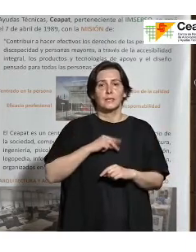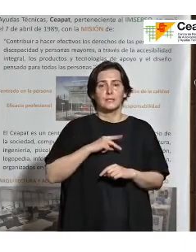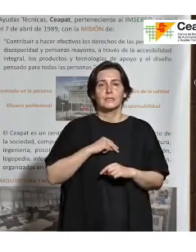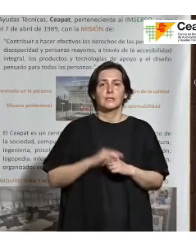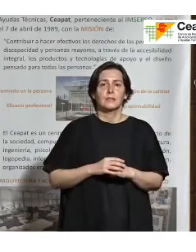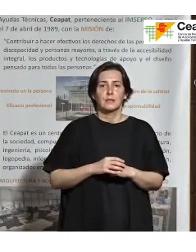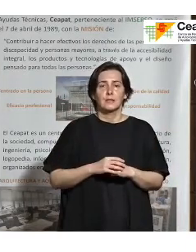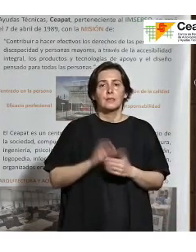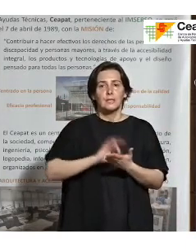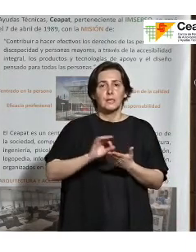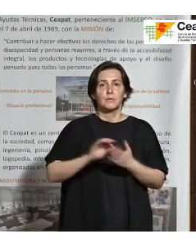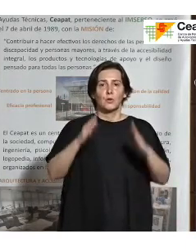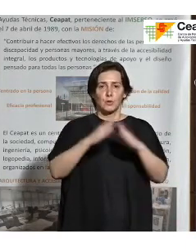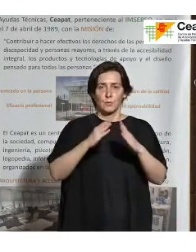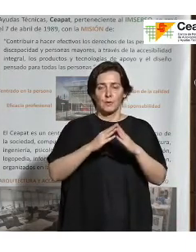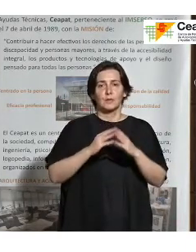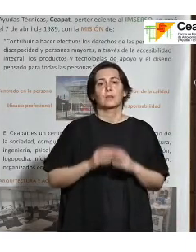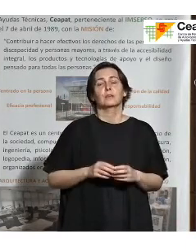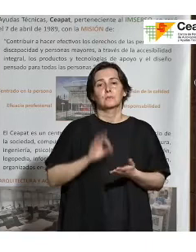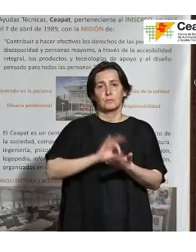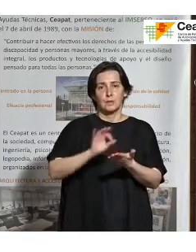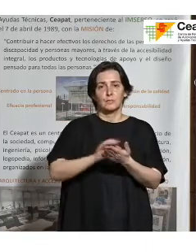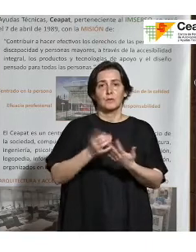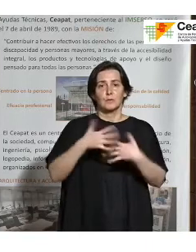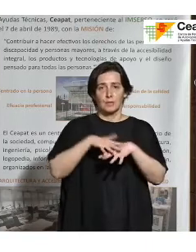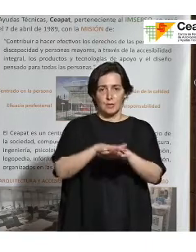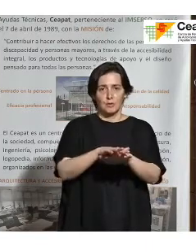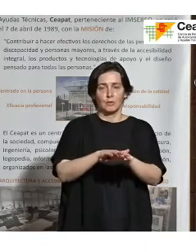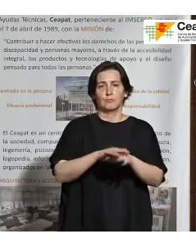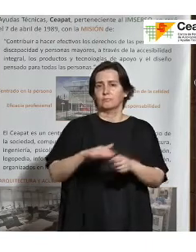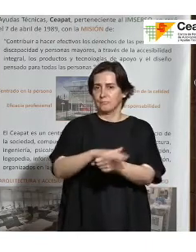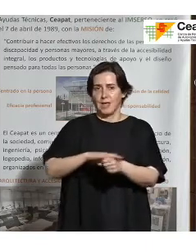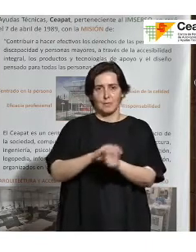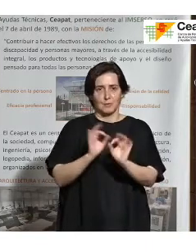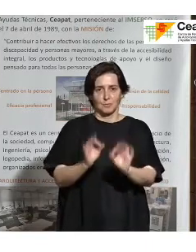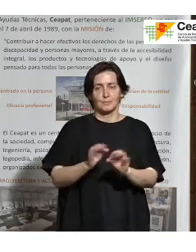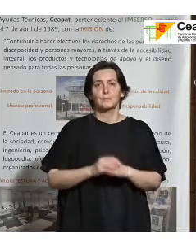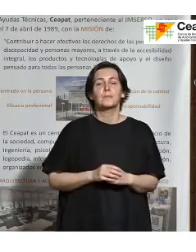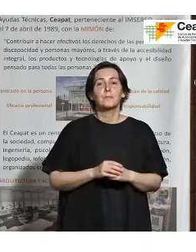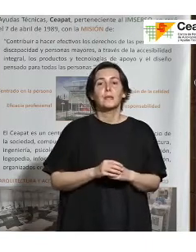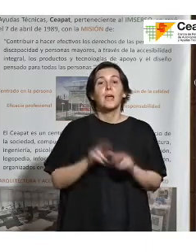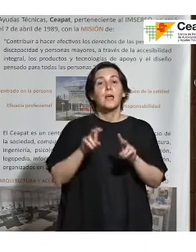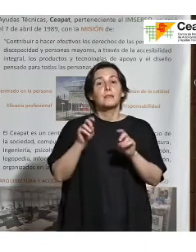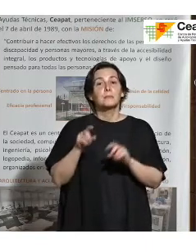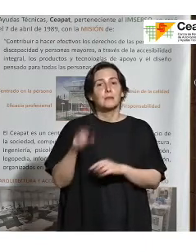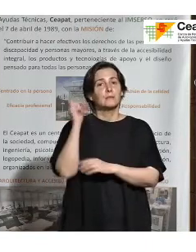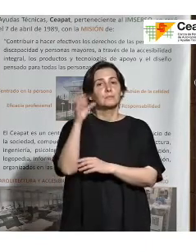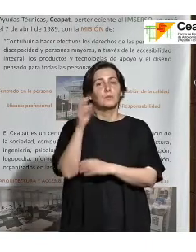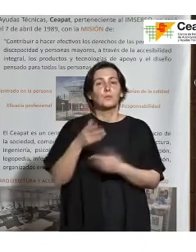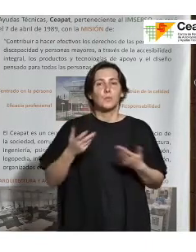servicios domiciliarios, servicios de inserción, todo ese campo. ¿De qué nos va a hablar Enma? Pues